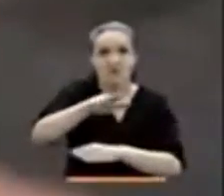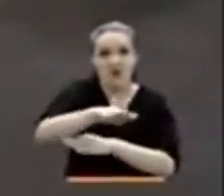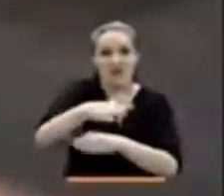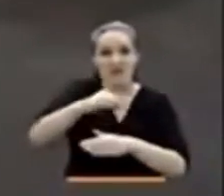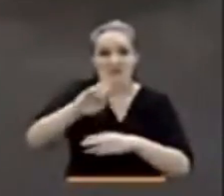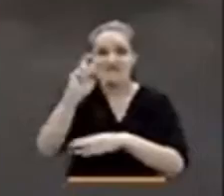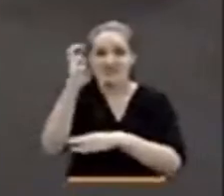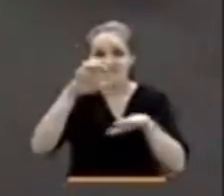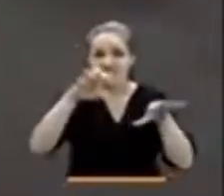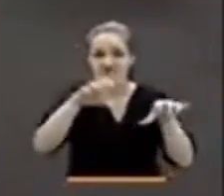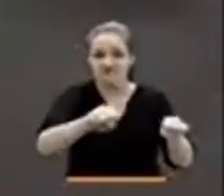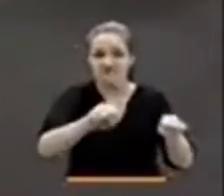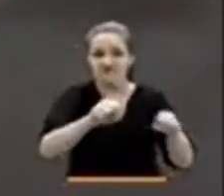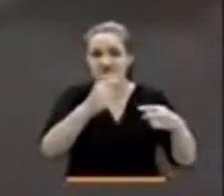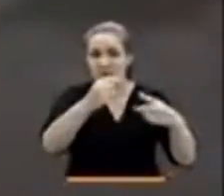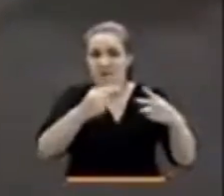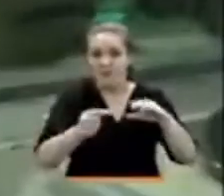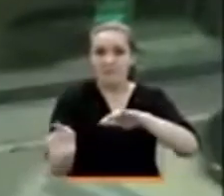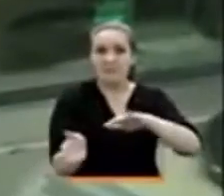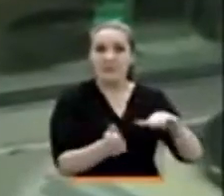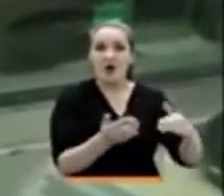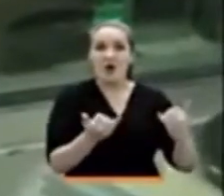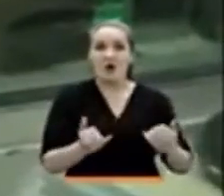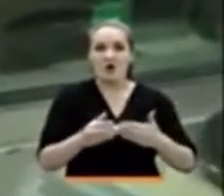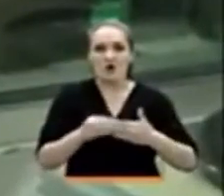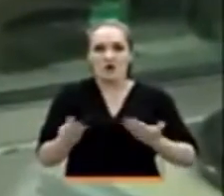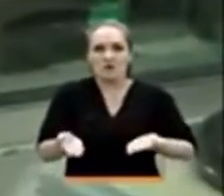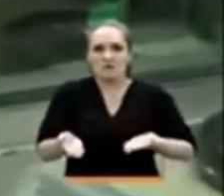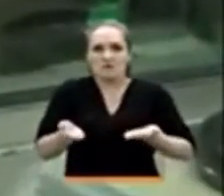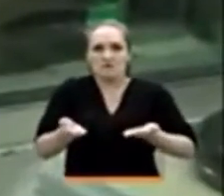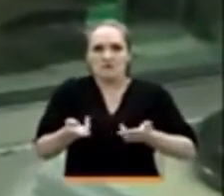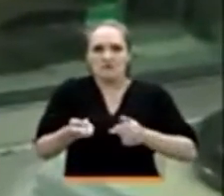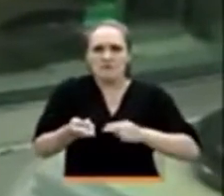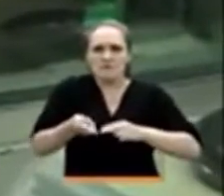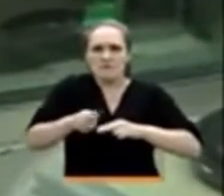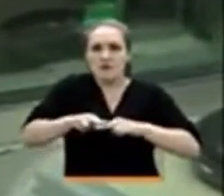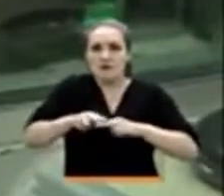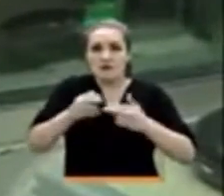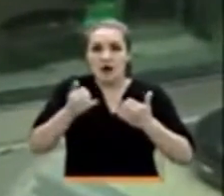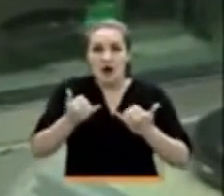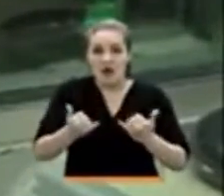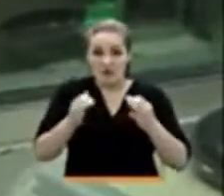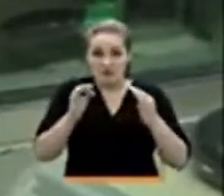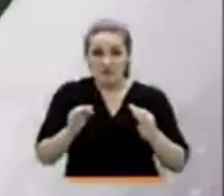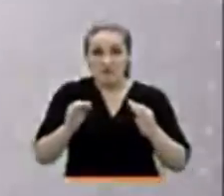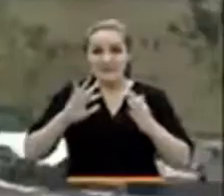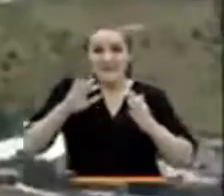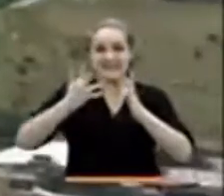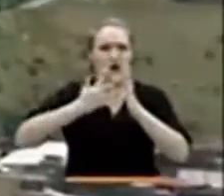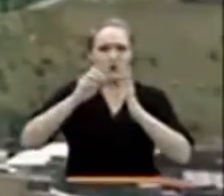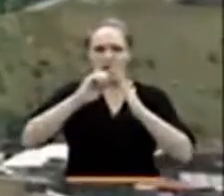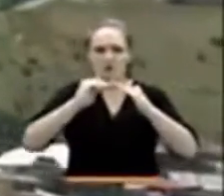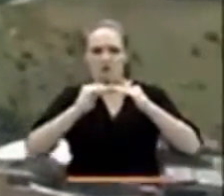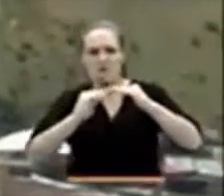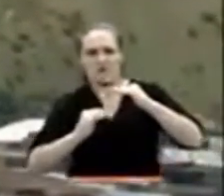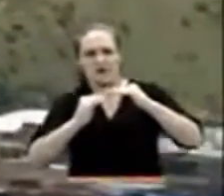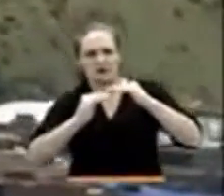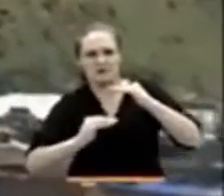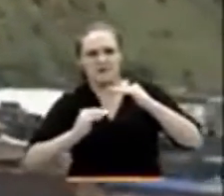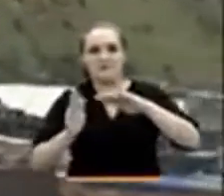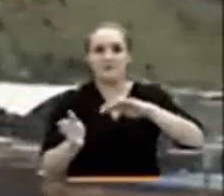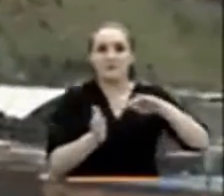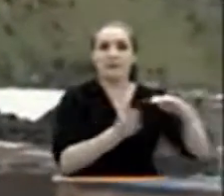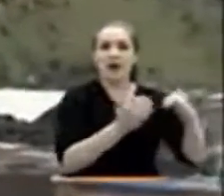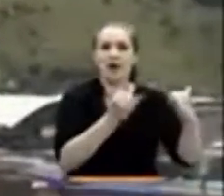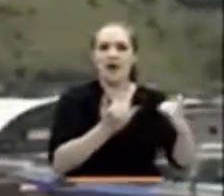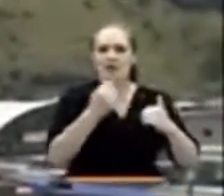Con leve incremento inició el día el precio del dólar. La divisa aún no supera los cinco mil pesos. Hoy se define el